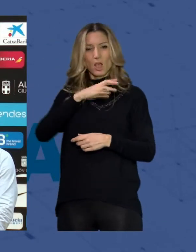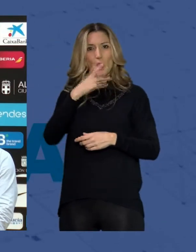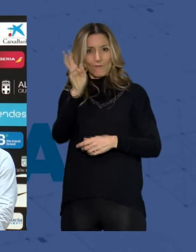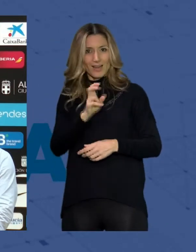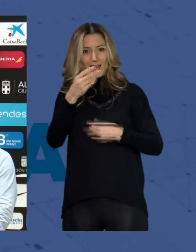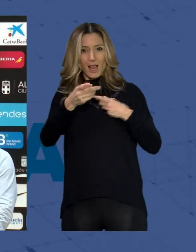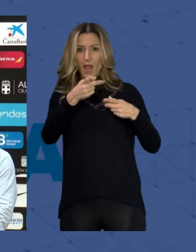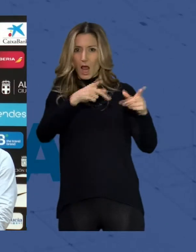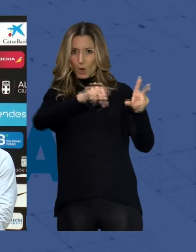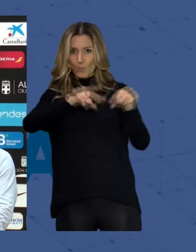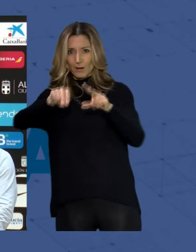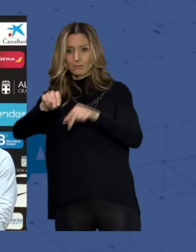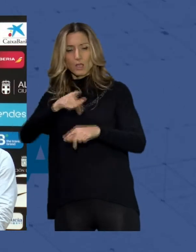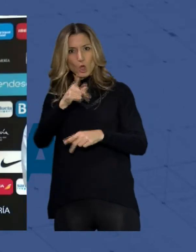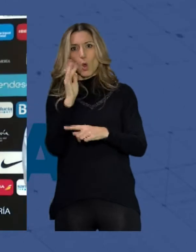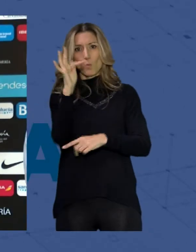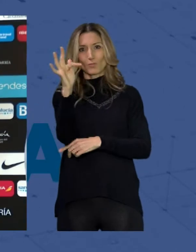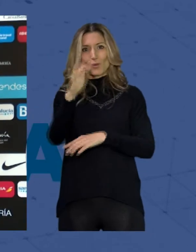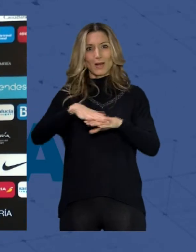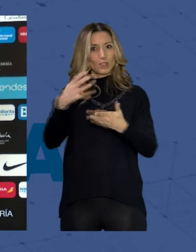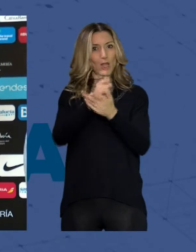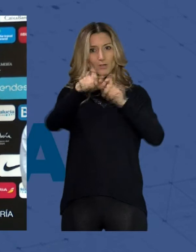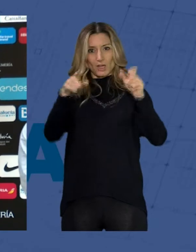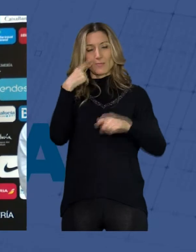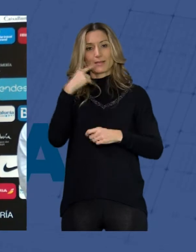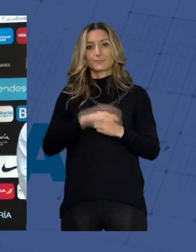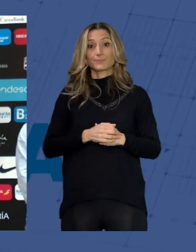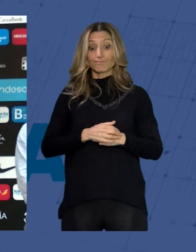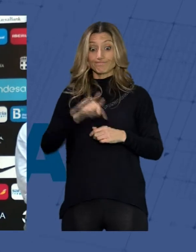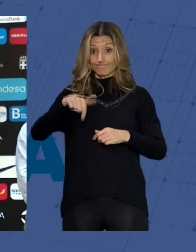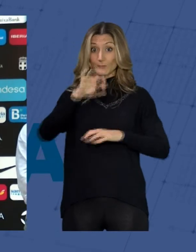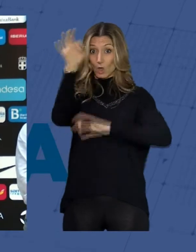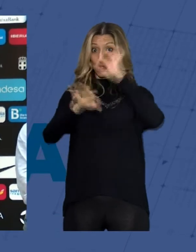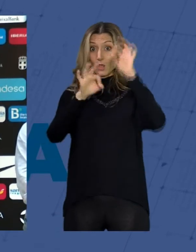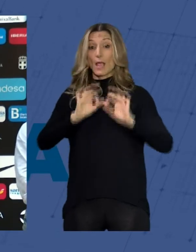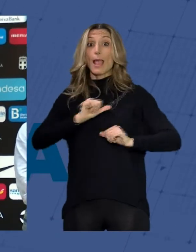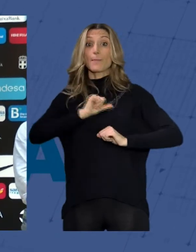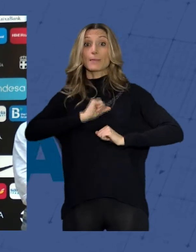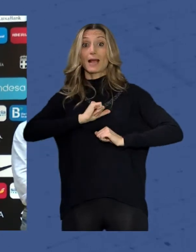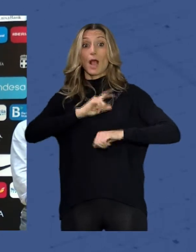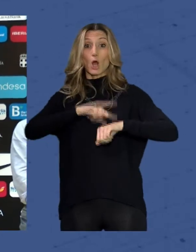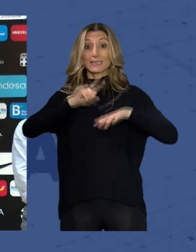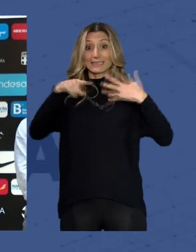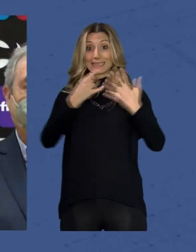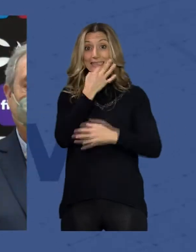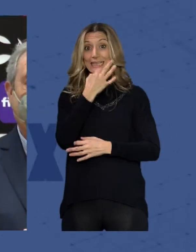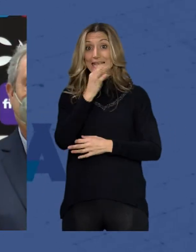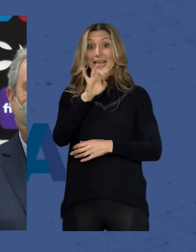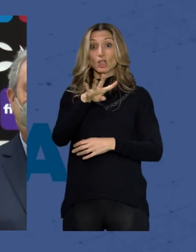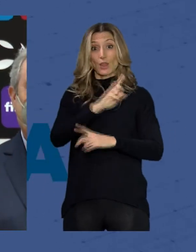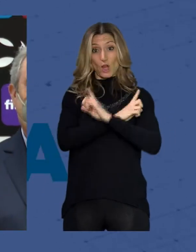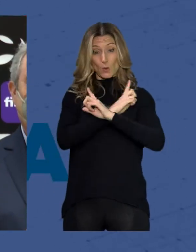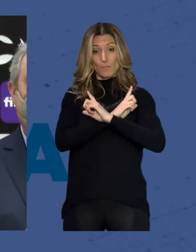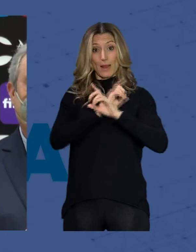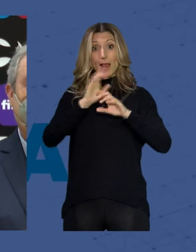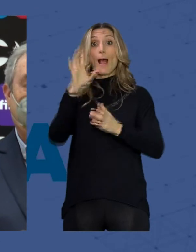en el beneficio de todos los que aquí vivimos desde la organización esperan que a las 6 de la tarde del 14 de noviembre el Palacio de